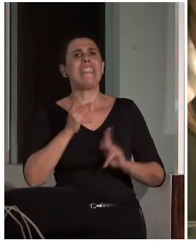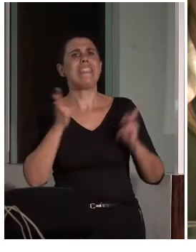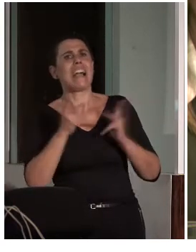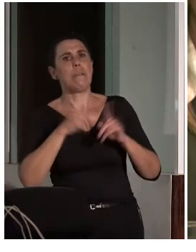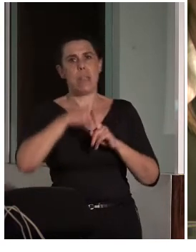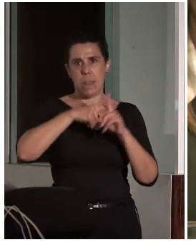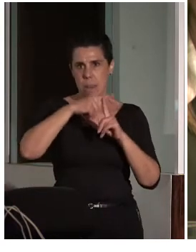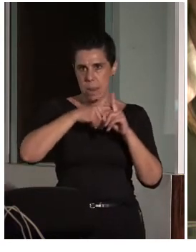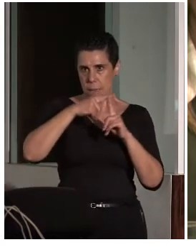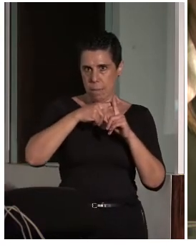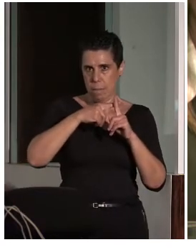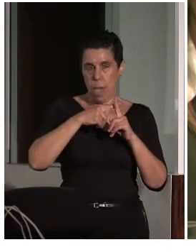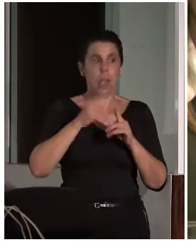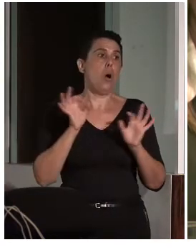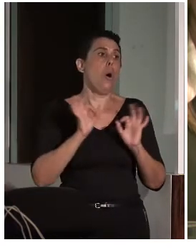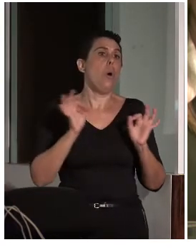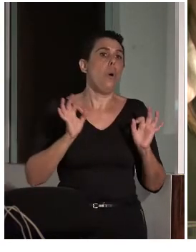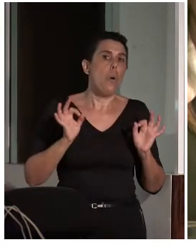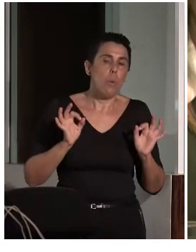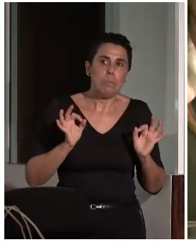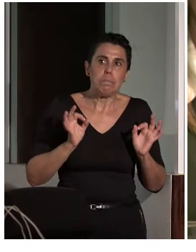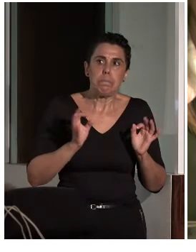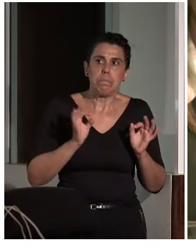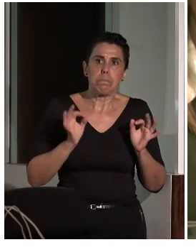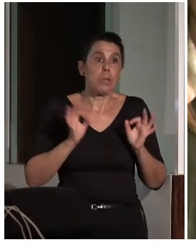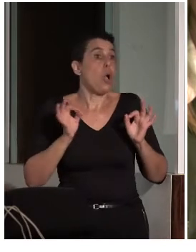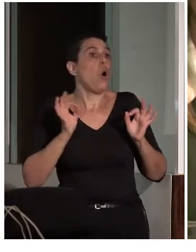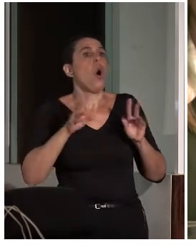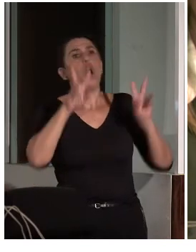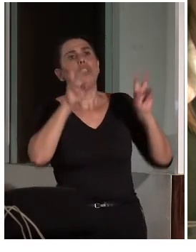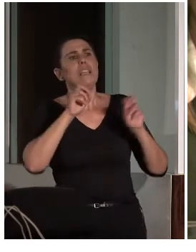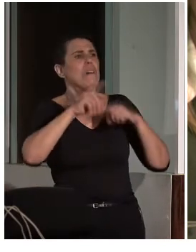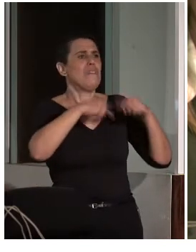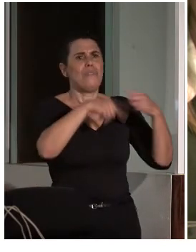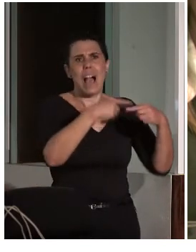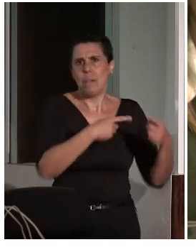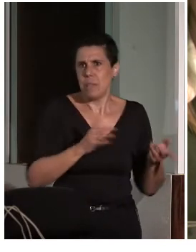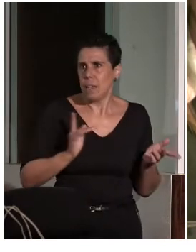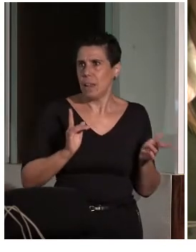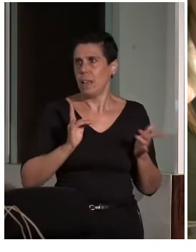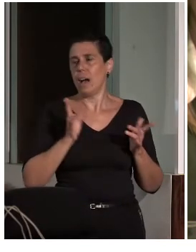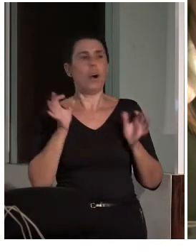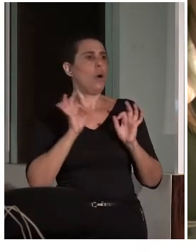por cuestiones familiares o por cuestiones de